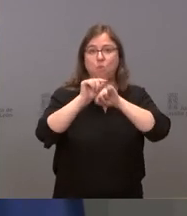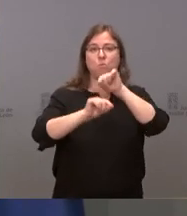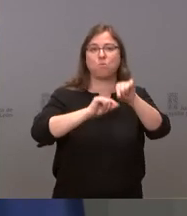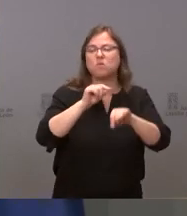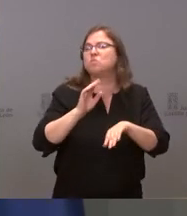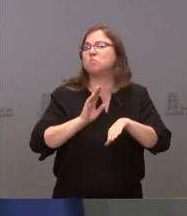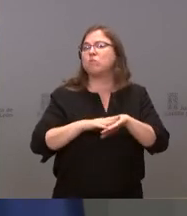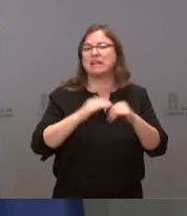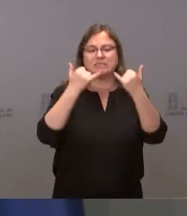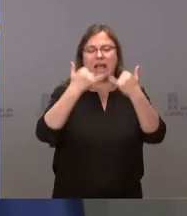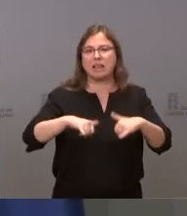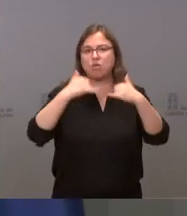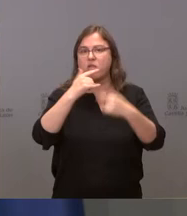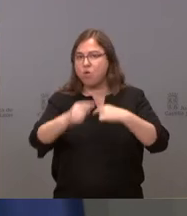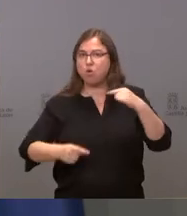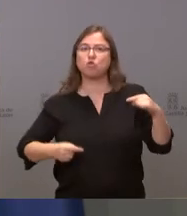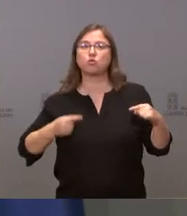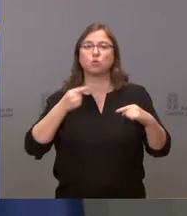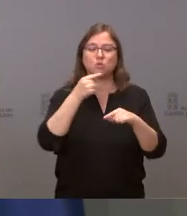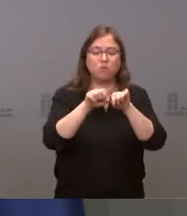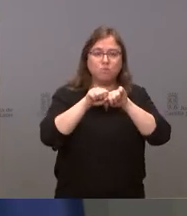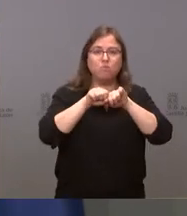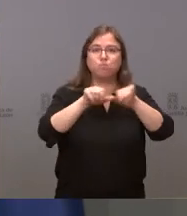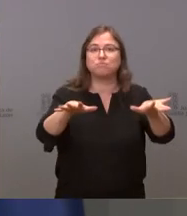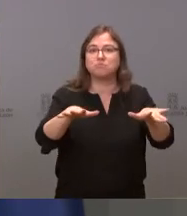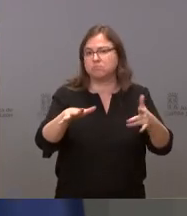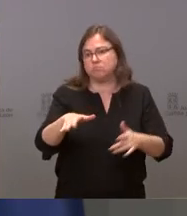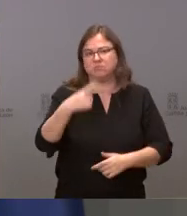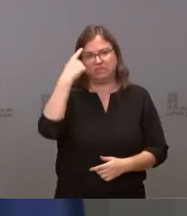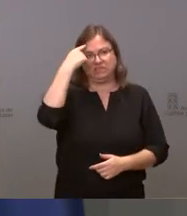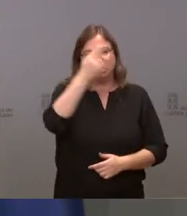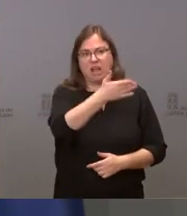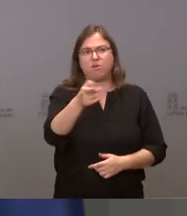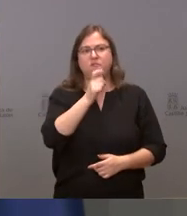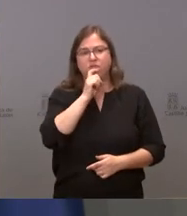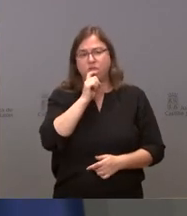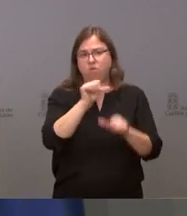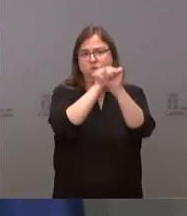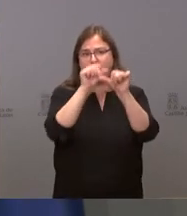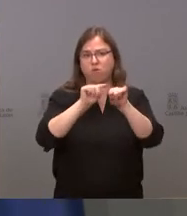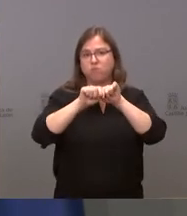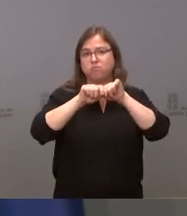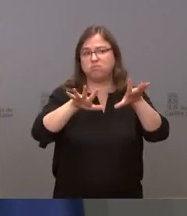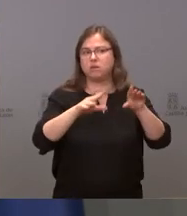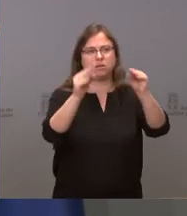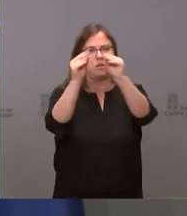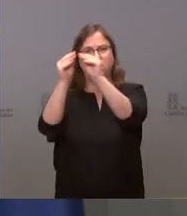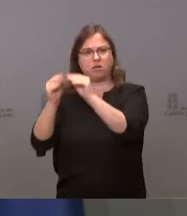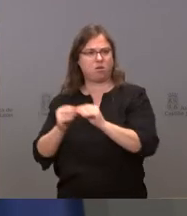los eventos que producen una propagación del virus son conocidos y suelen coincidir además en todas las